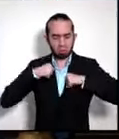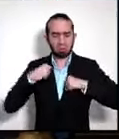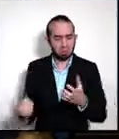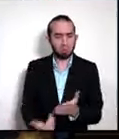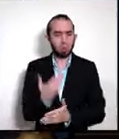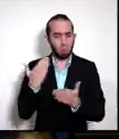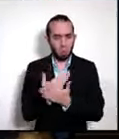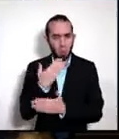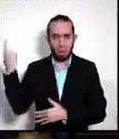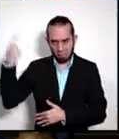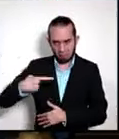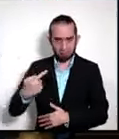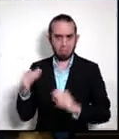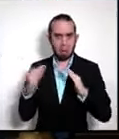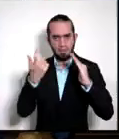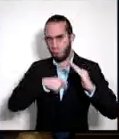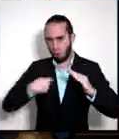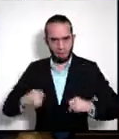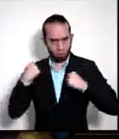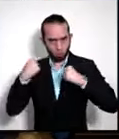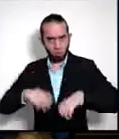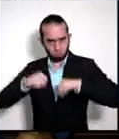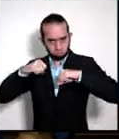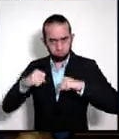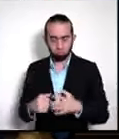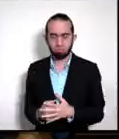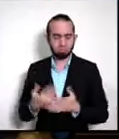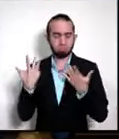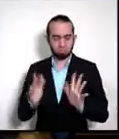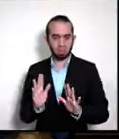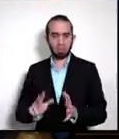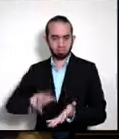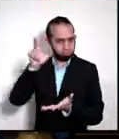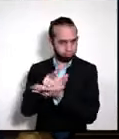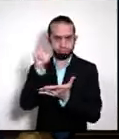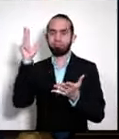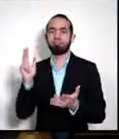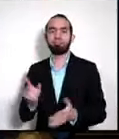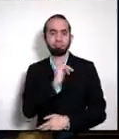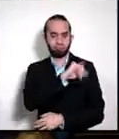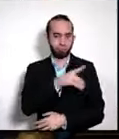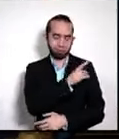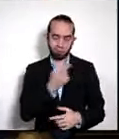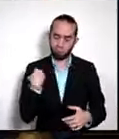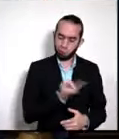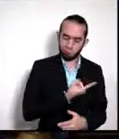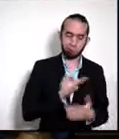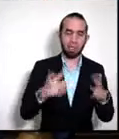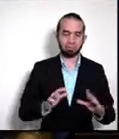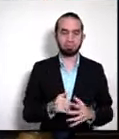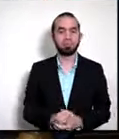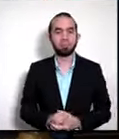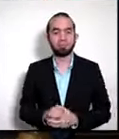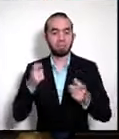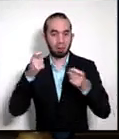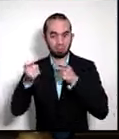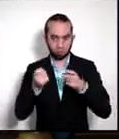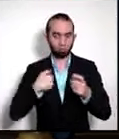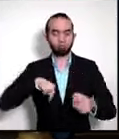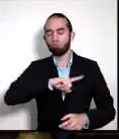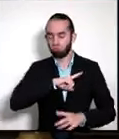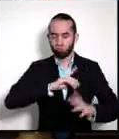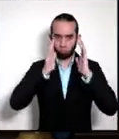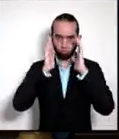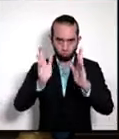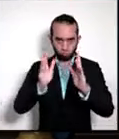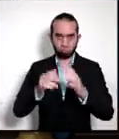del poder ejecutivo que está pues avalada y aprobada por nuestra junta directiva desde la administración eso es lo que vamos a